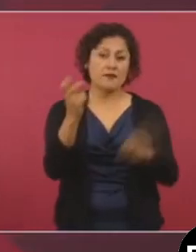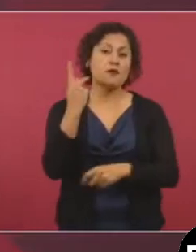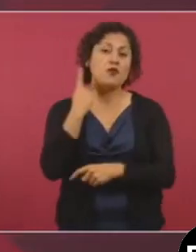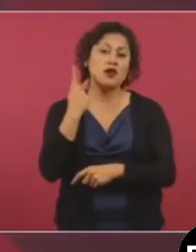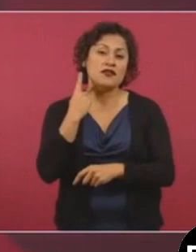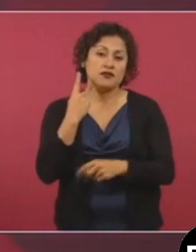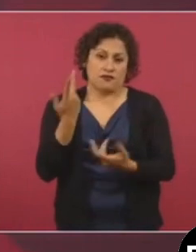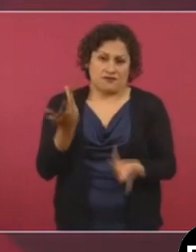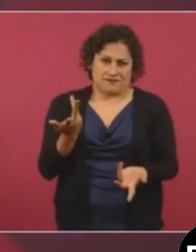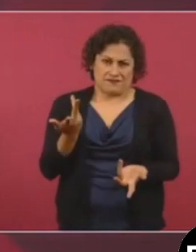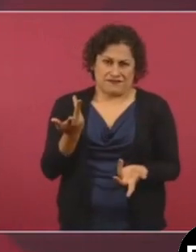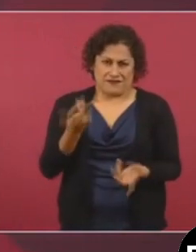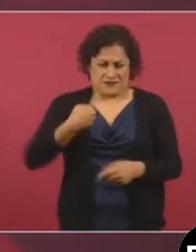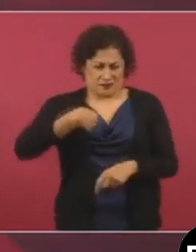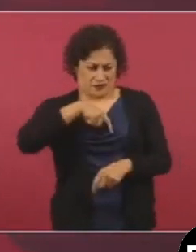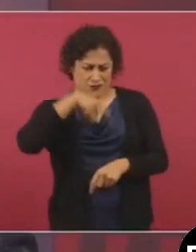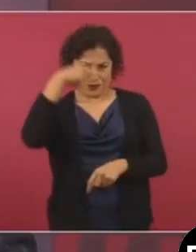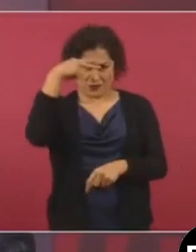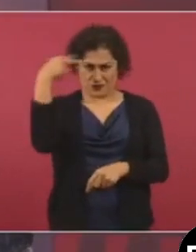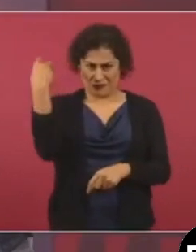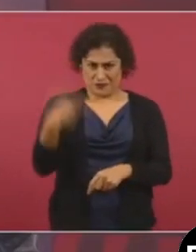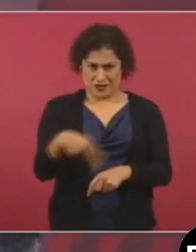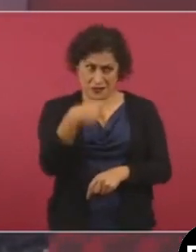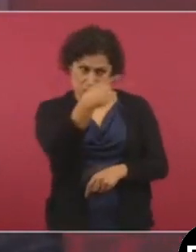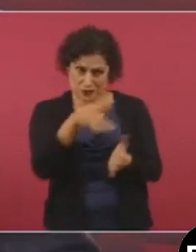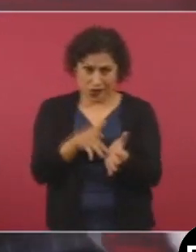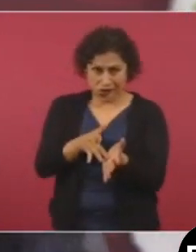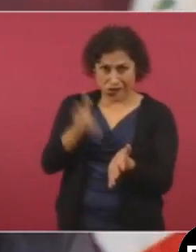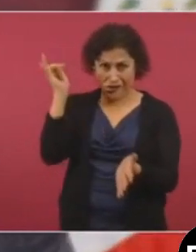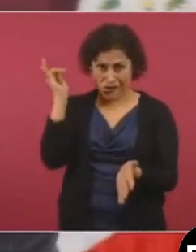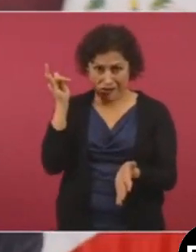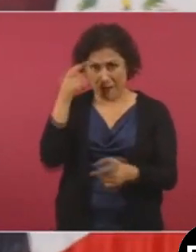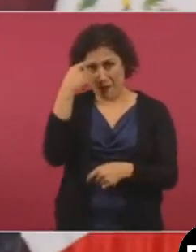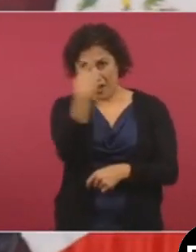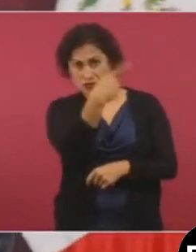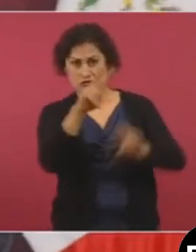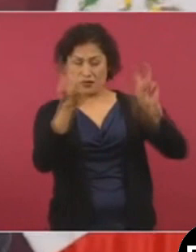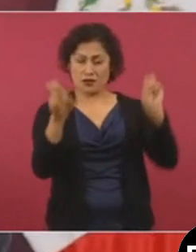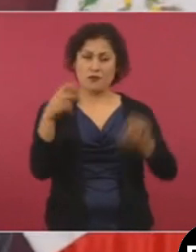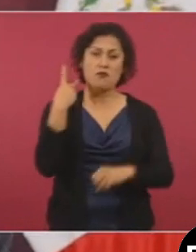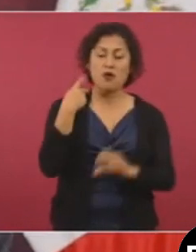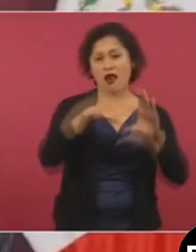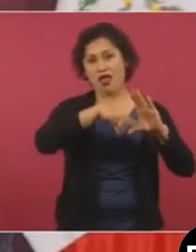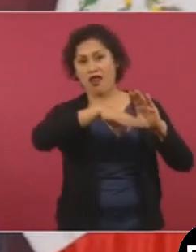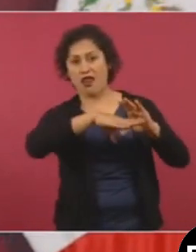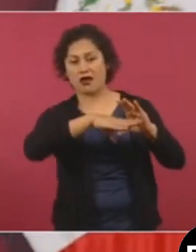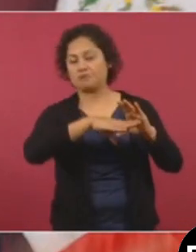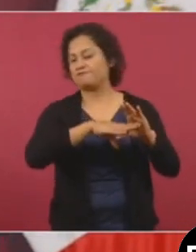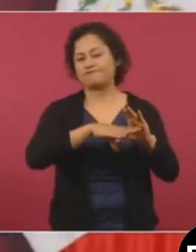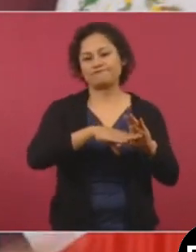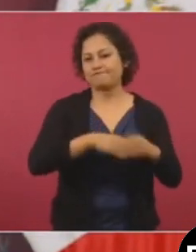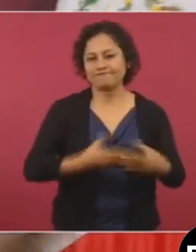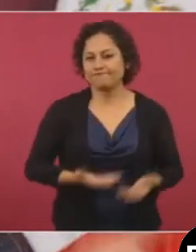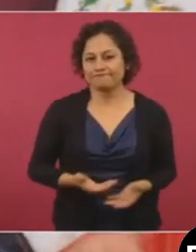como bandera para su politiquería, pues vamos